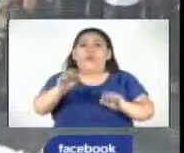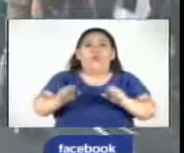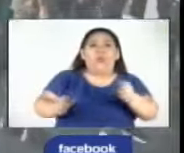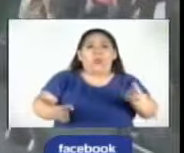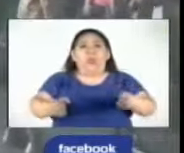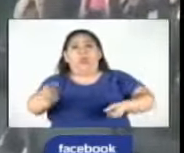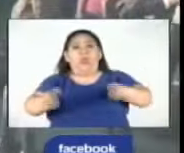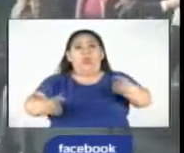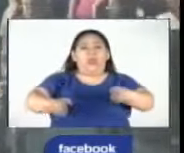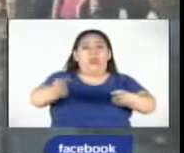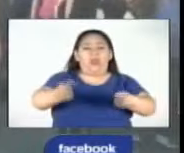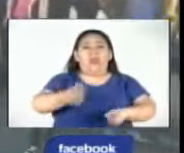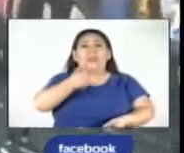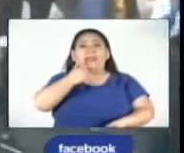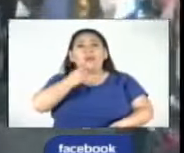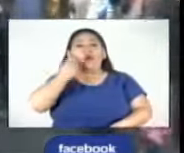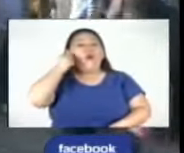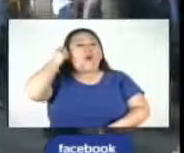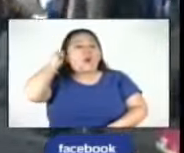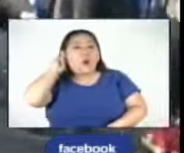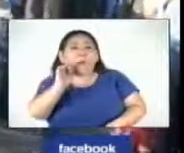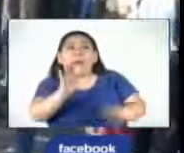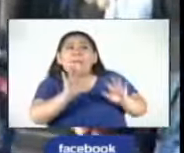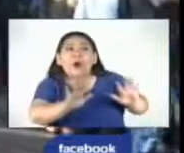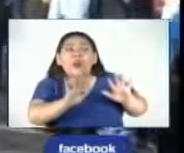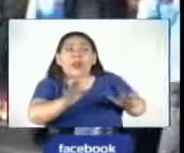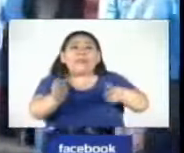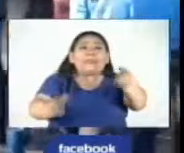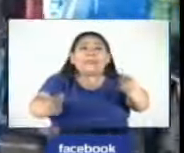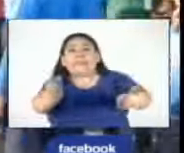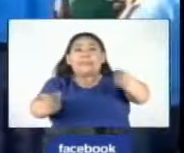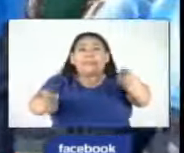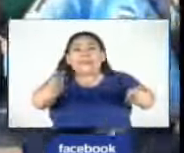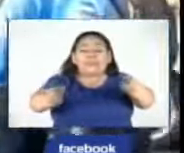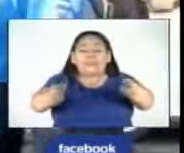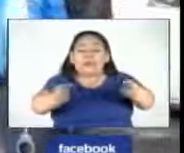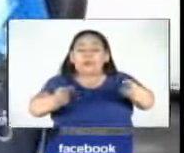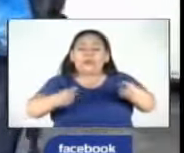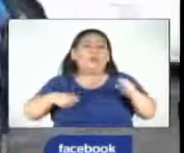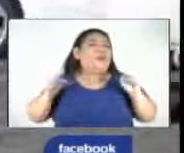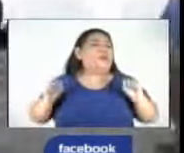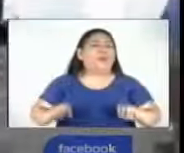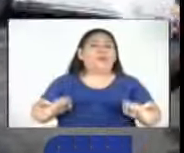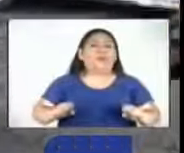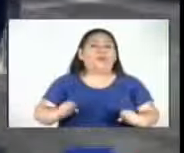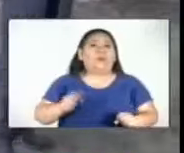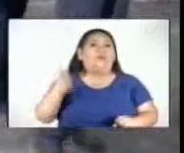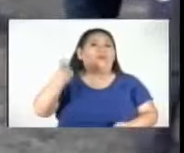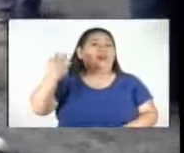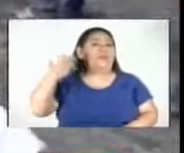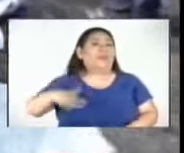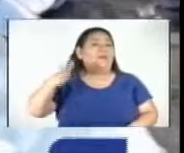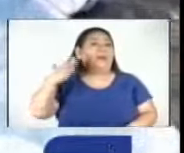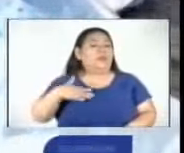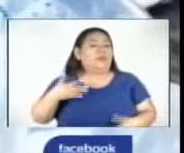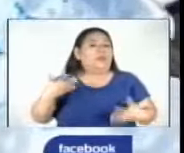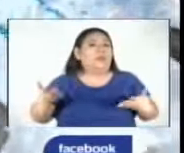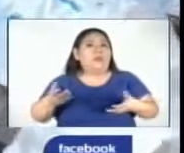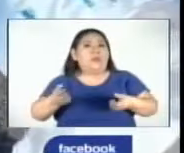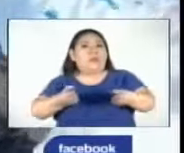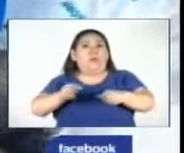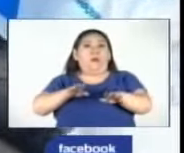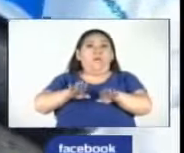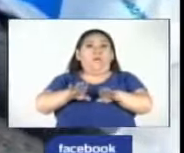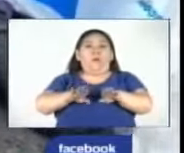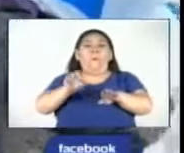pudo controlar. El señor del bus le gritaba, le dijo, control el volante, control el volante. Pero no pudo, no pudo controlar. Y en vez de